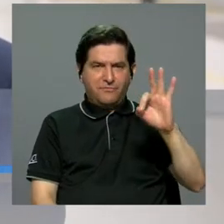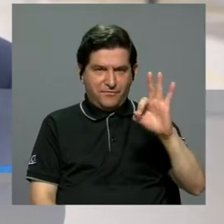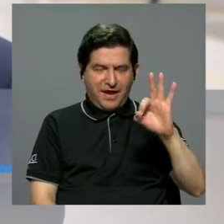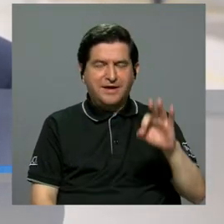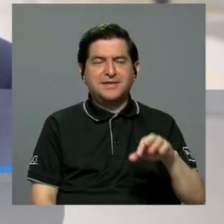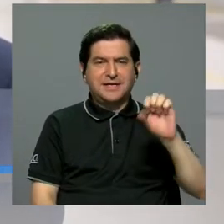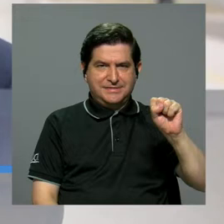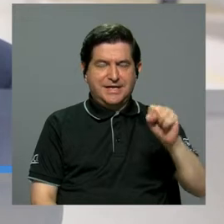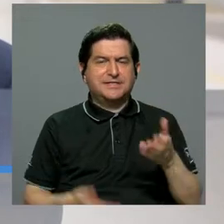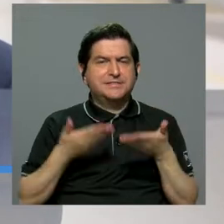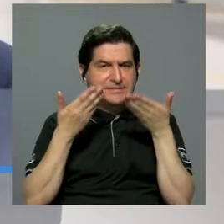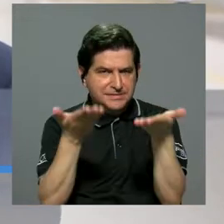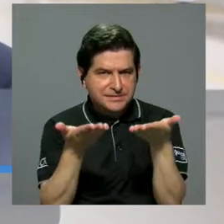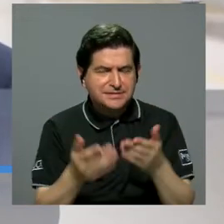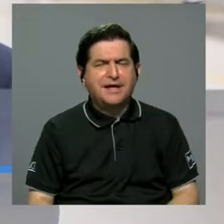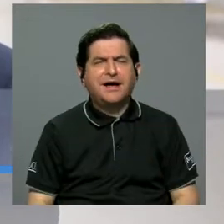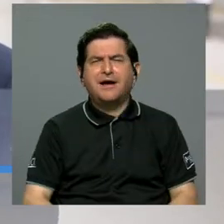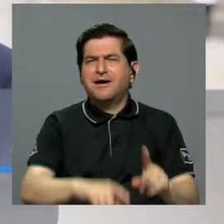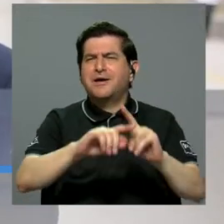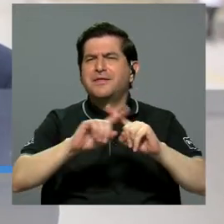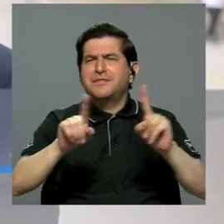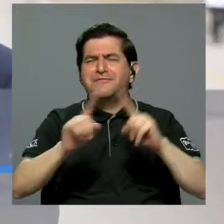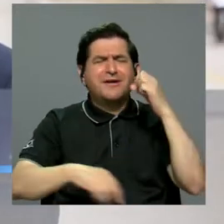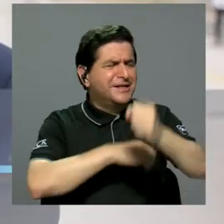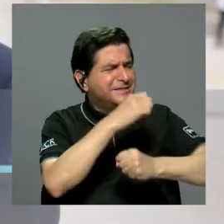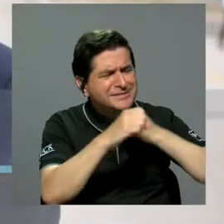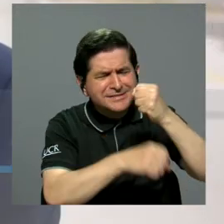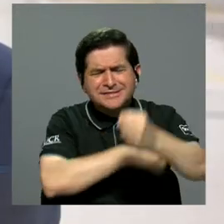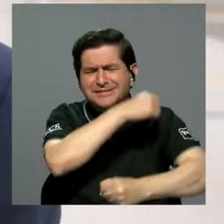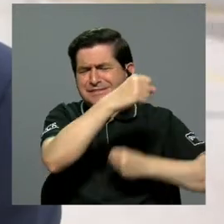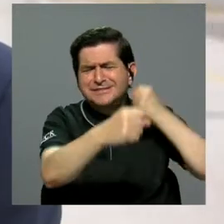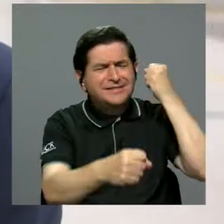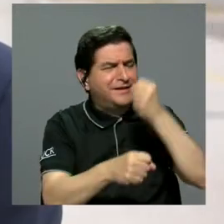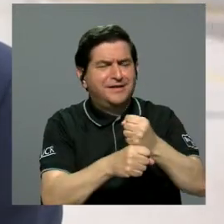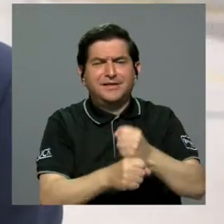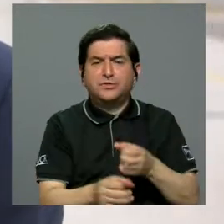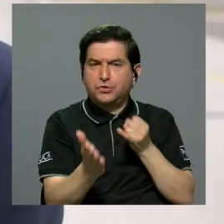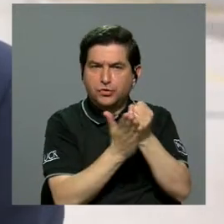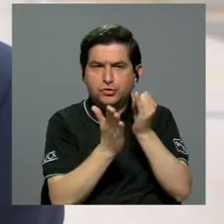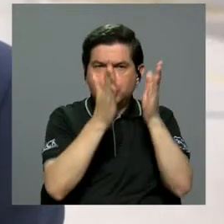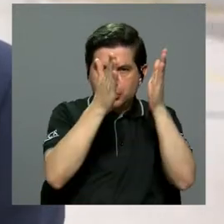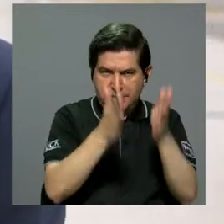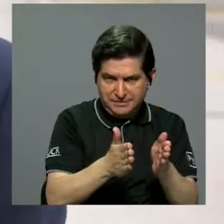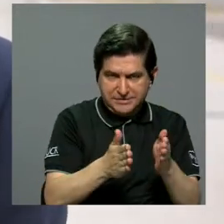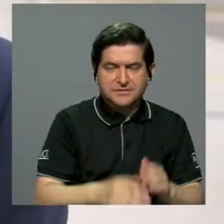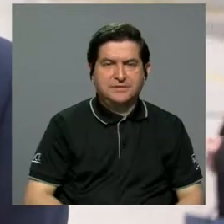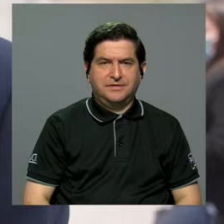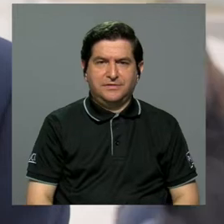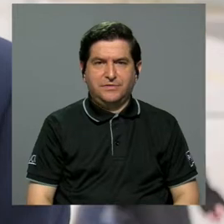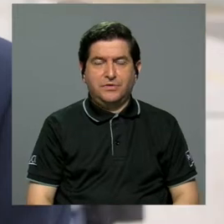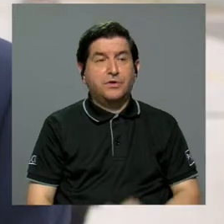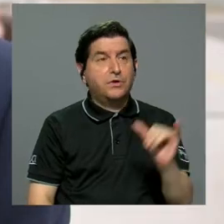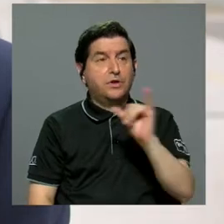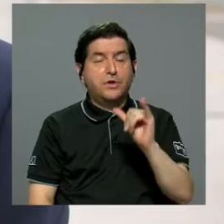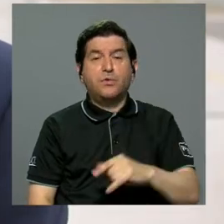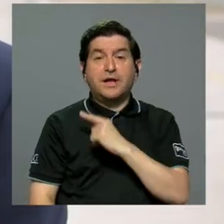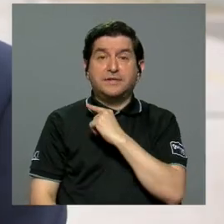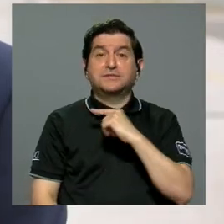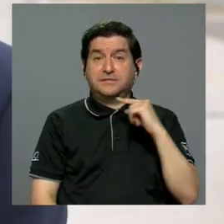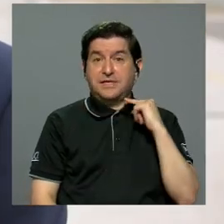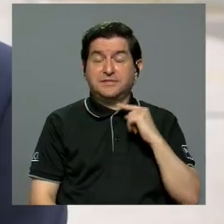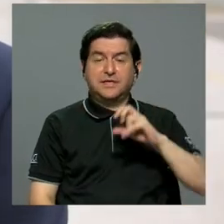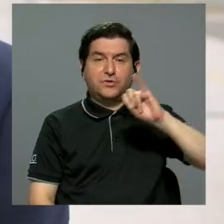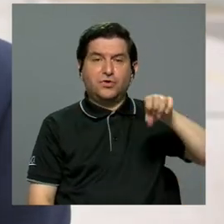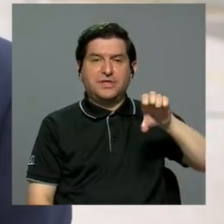a través de muchas décadas como investigador, como cura